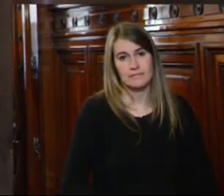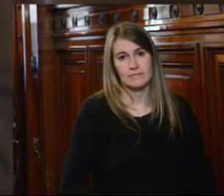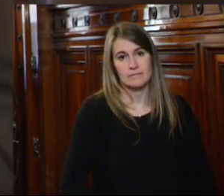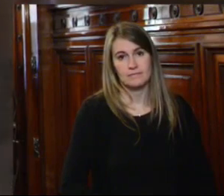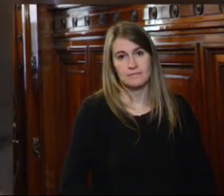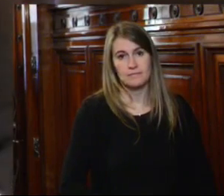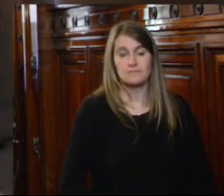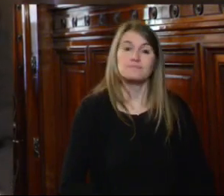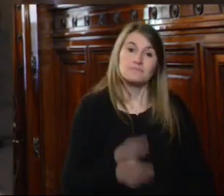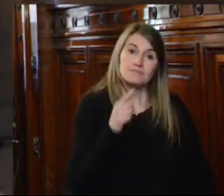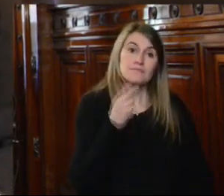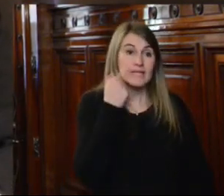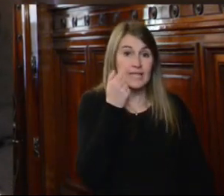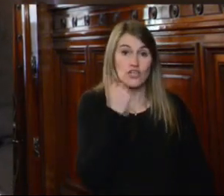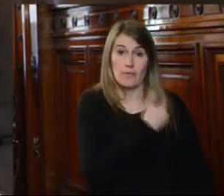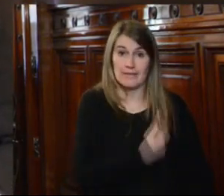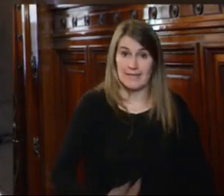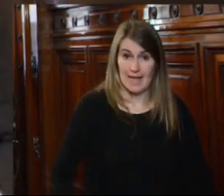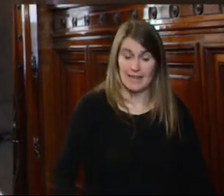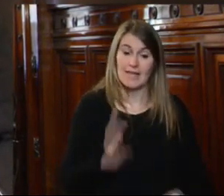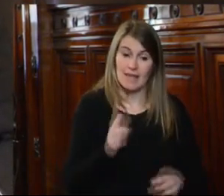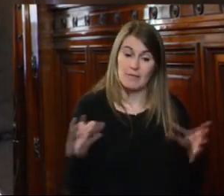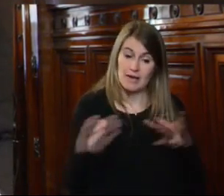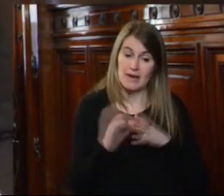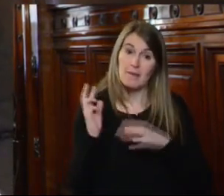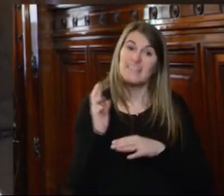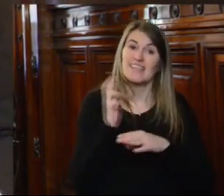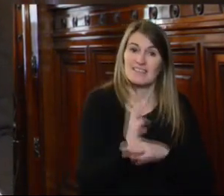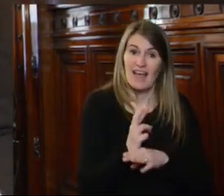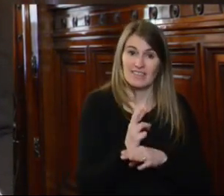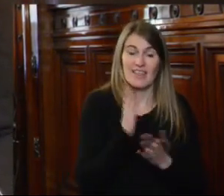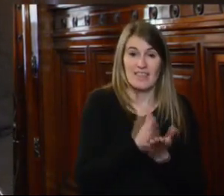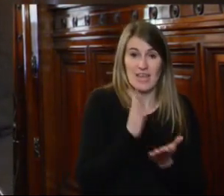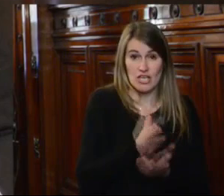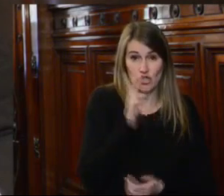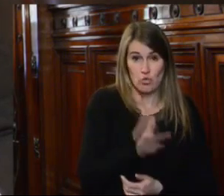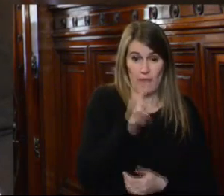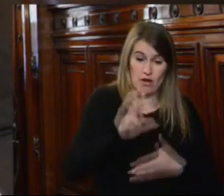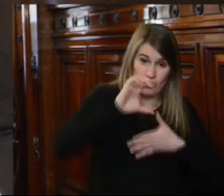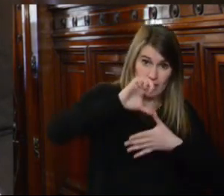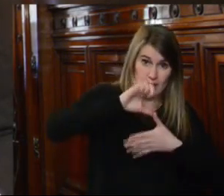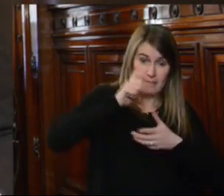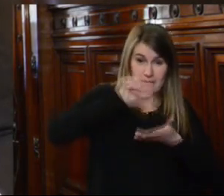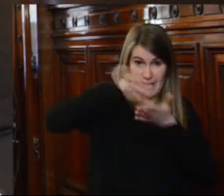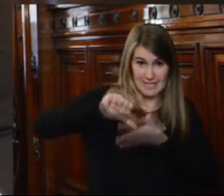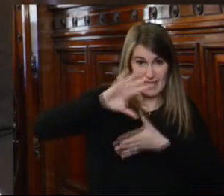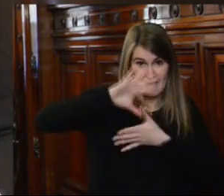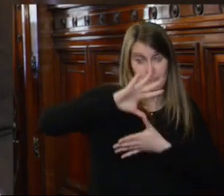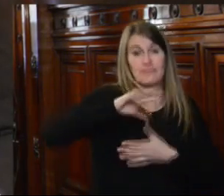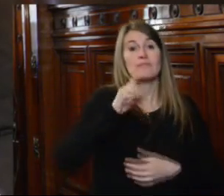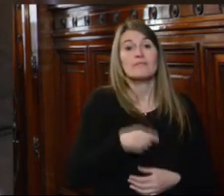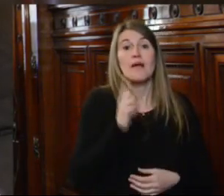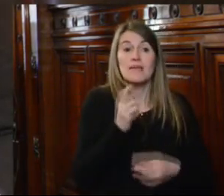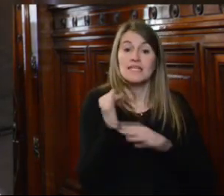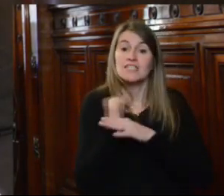señor presidente y señores comisionados de la Comisión Interamericana de Derechos Humanos señores integrantes del directorio de la institución